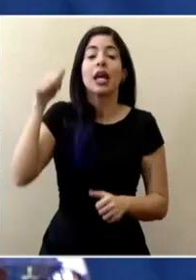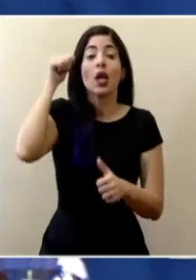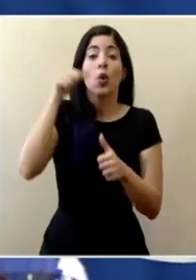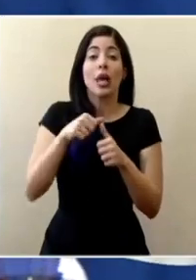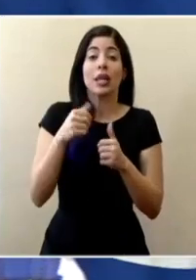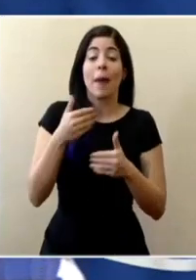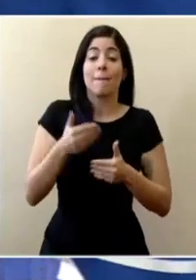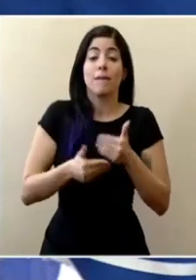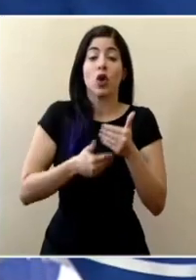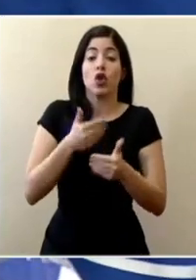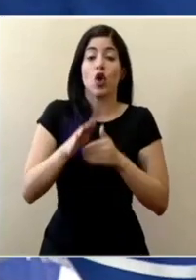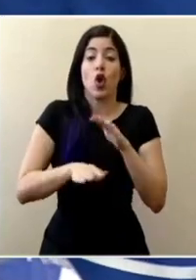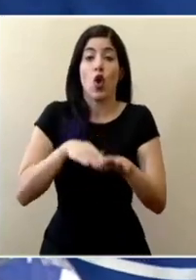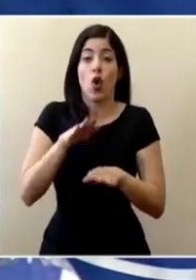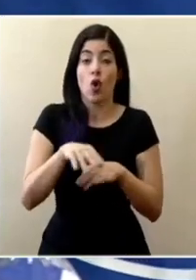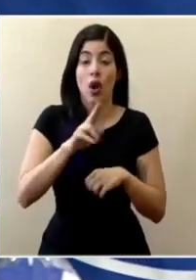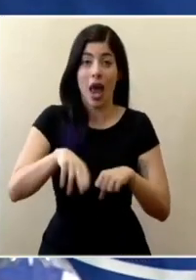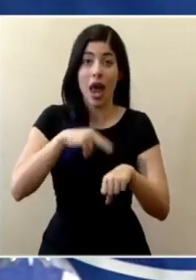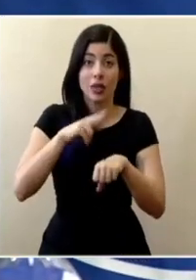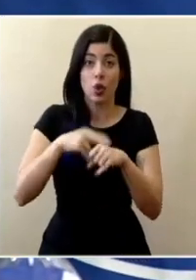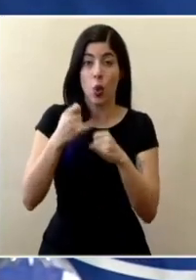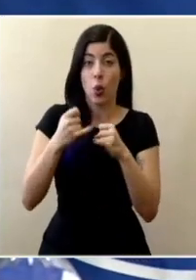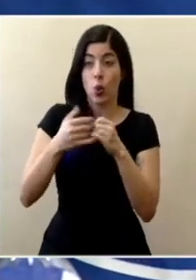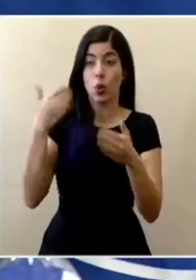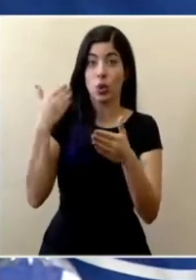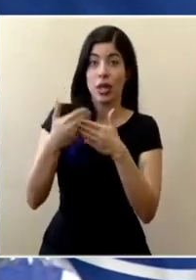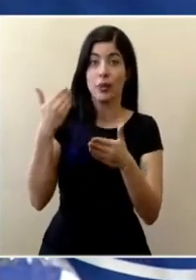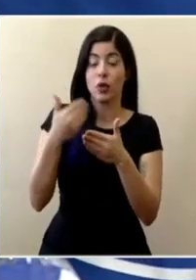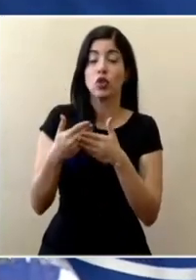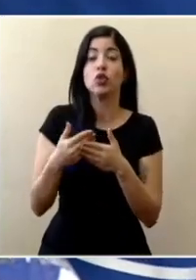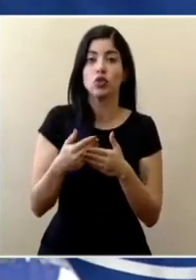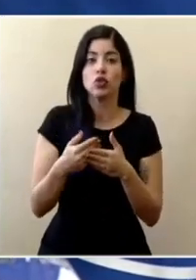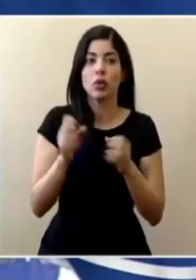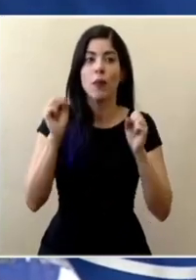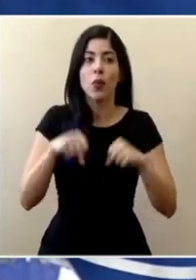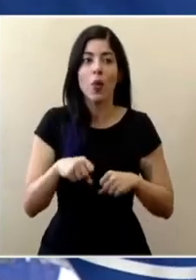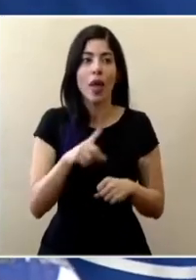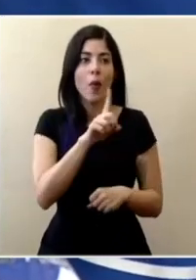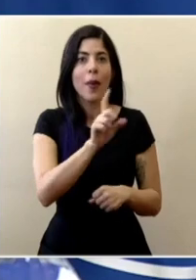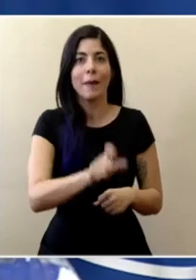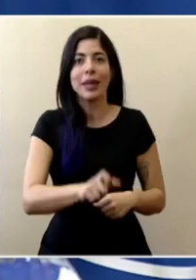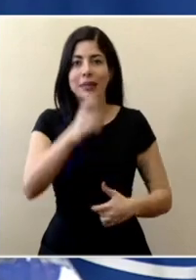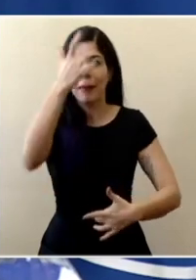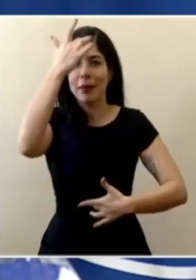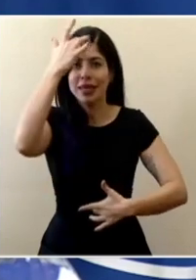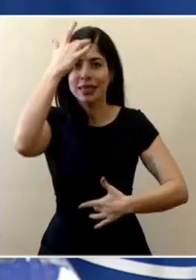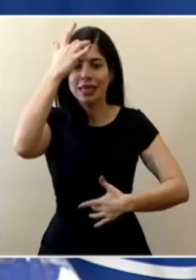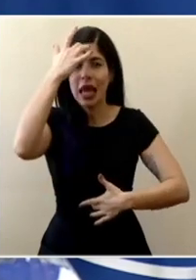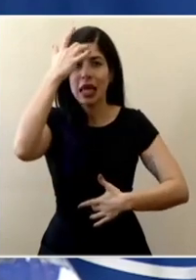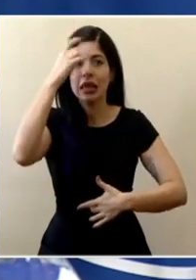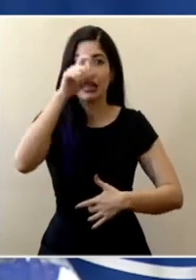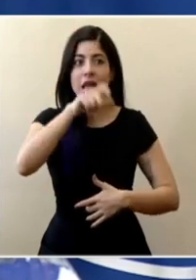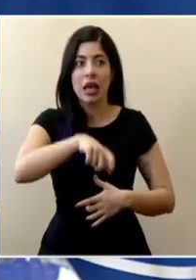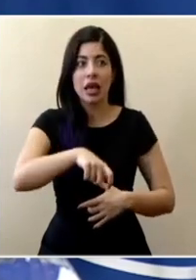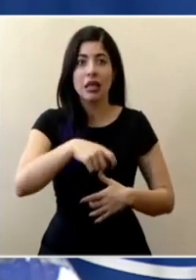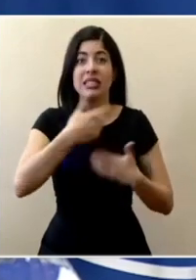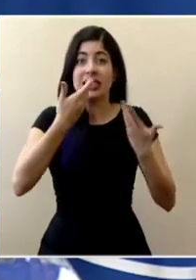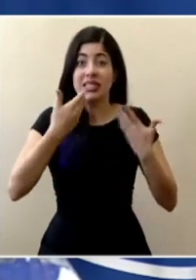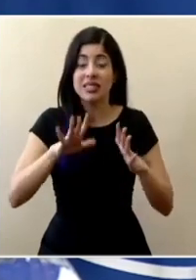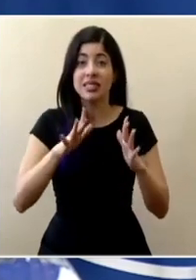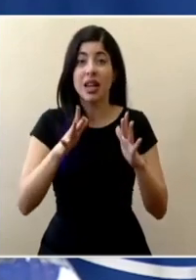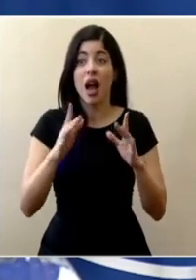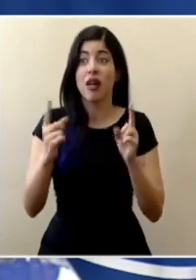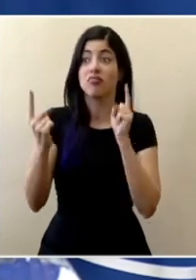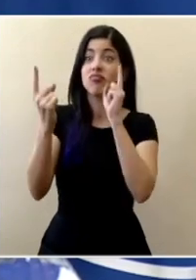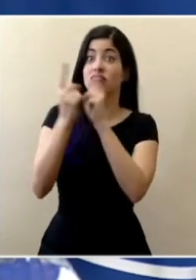que tenemos disponible a nivel nacional el hecho más bien de que tengamos un paciente por ejemplo una persona que ha sido contacto